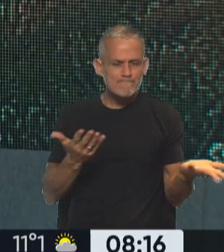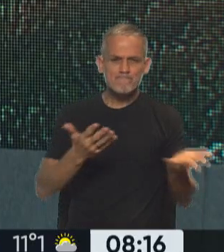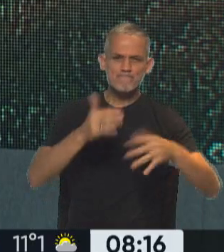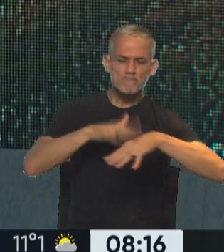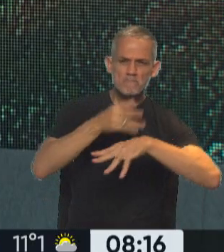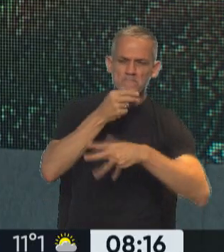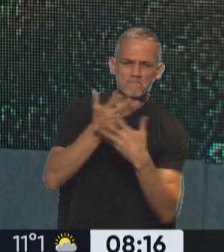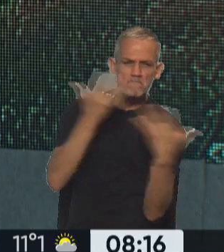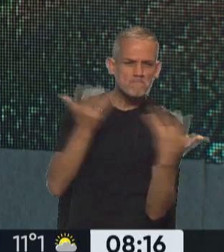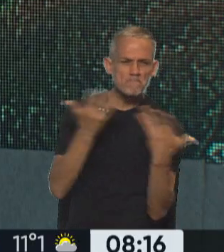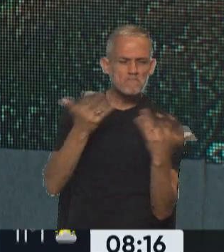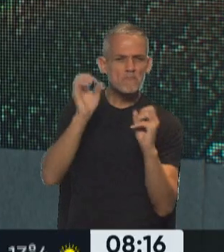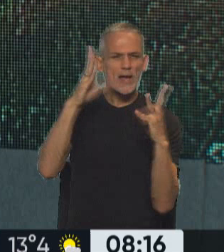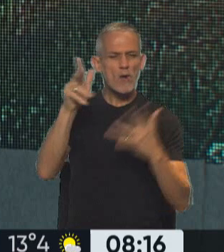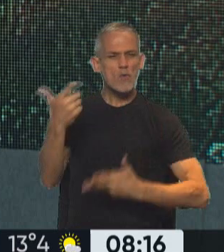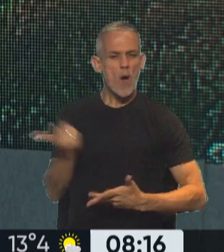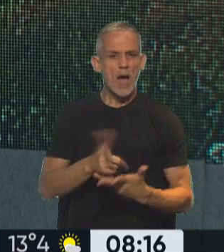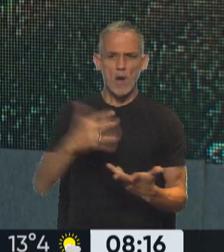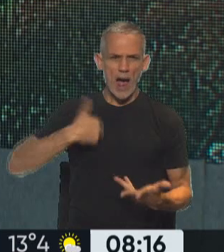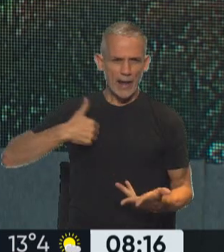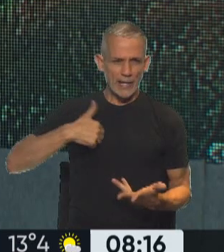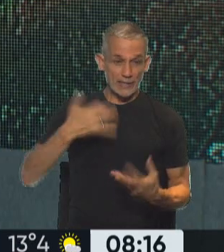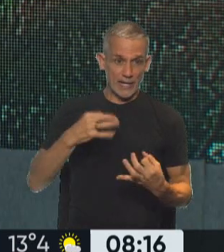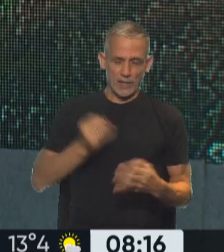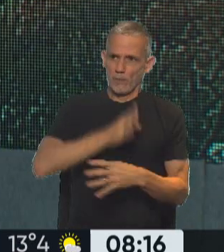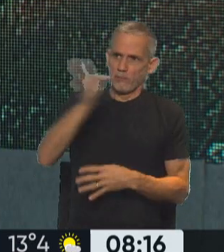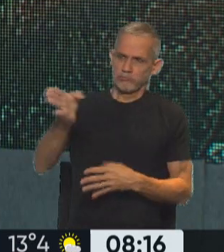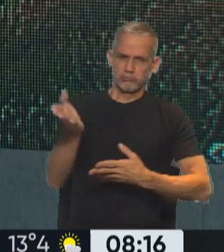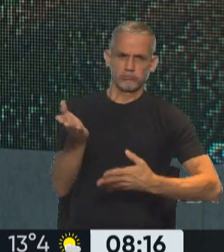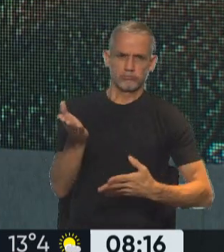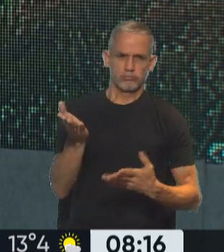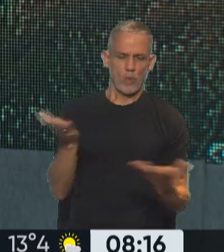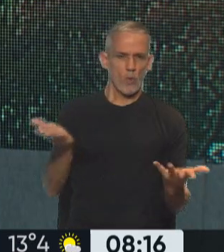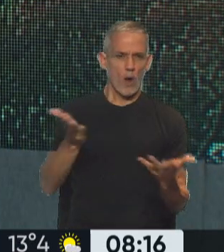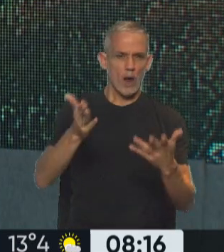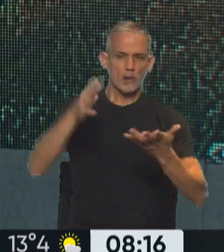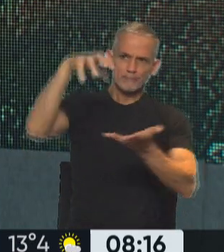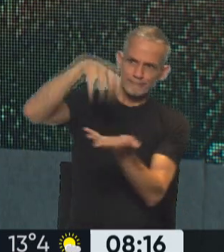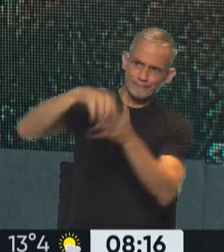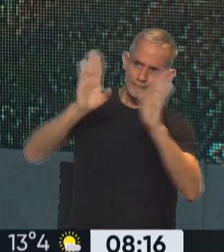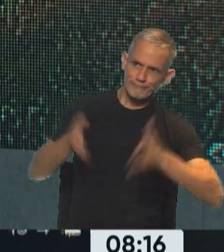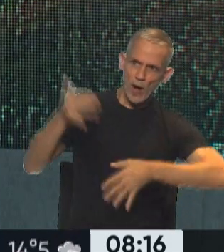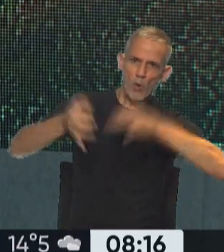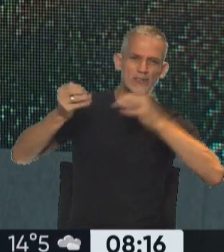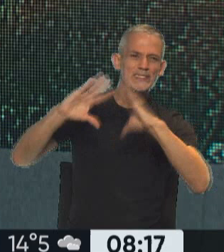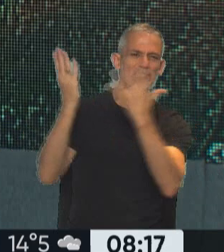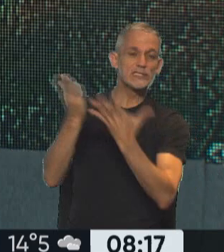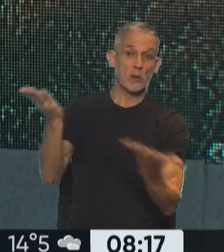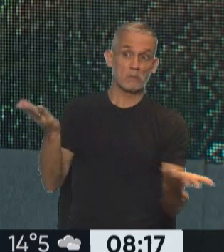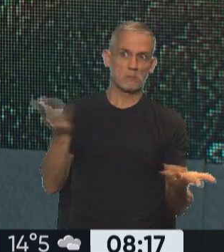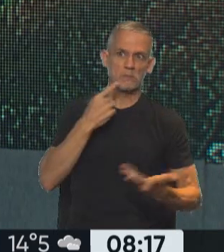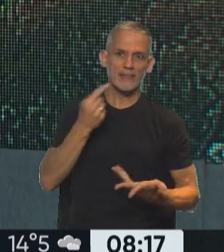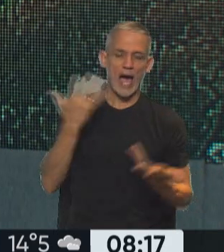esclarecimiento total y absoluto, con la Argentina que tiene que presentarse ante organismos de justicia internacional para reconocer